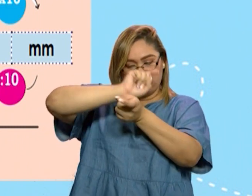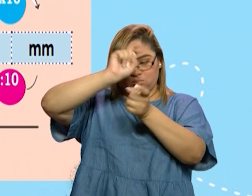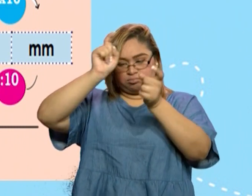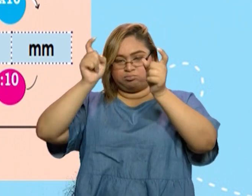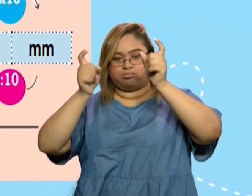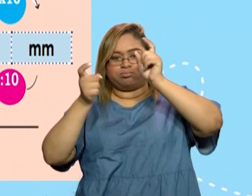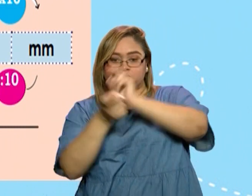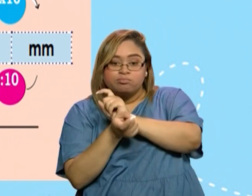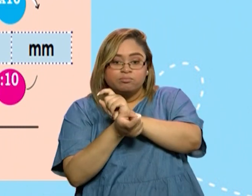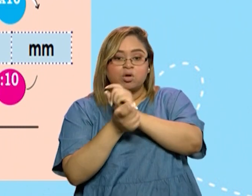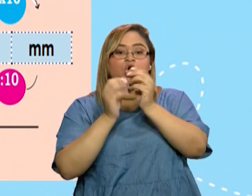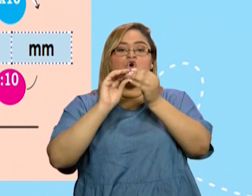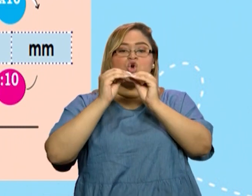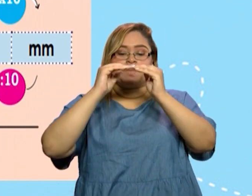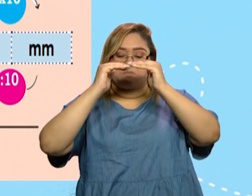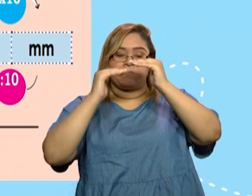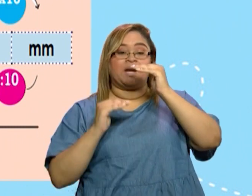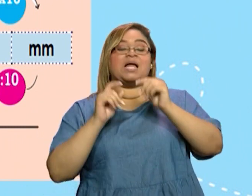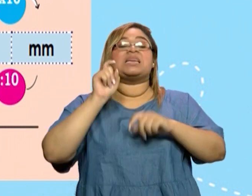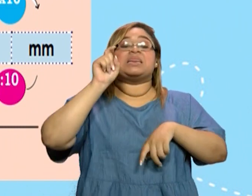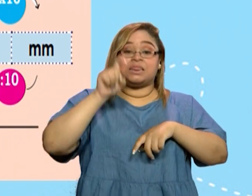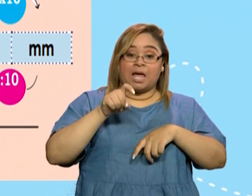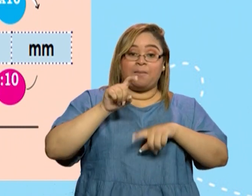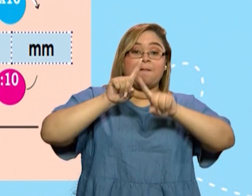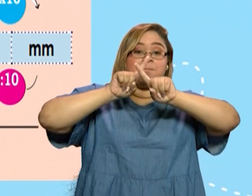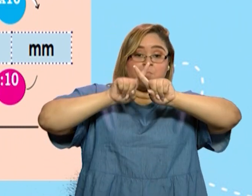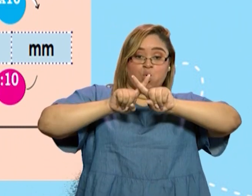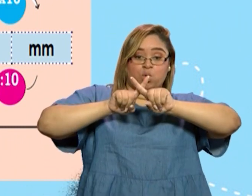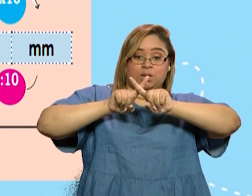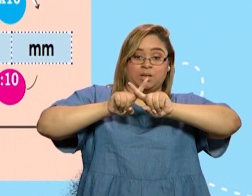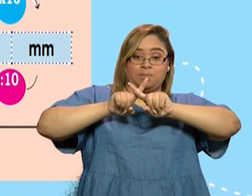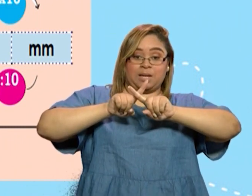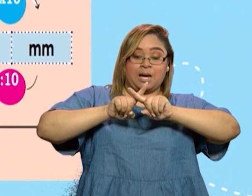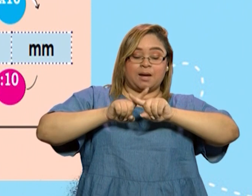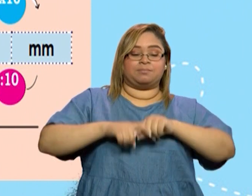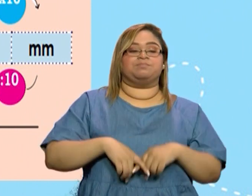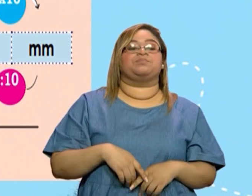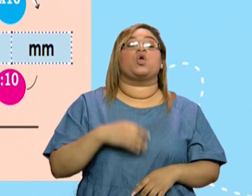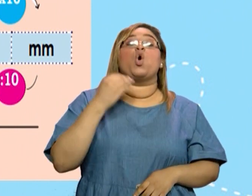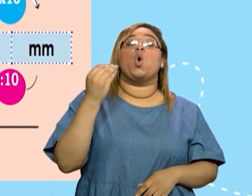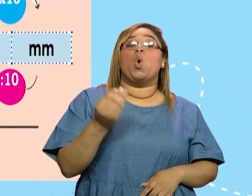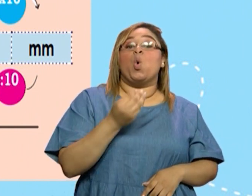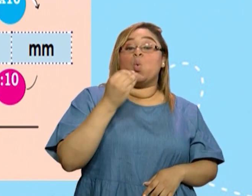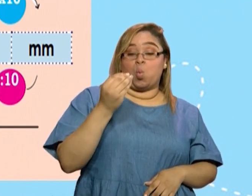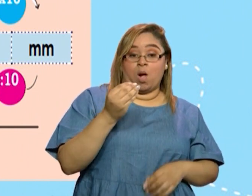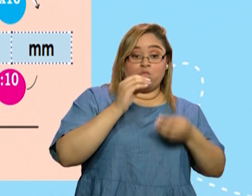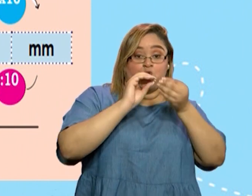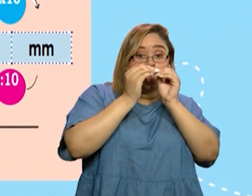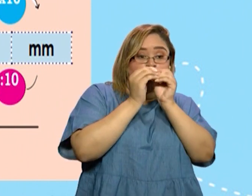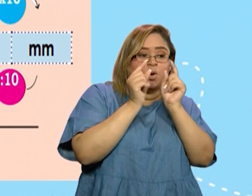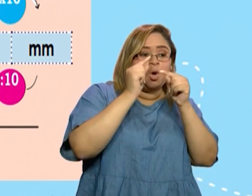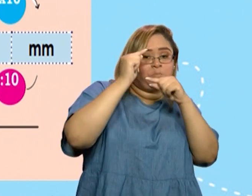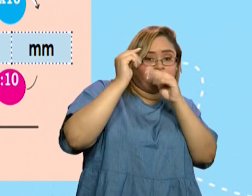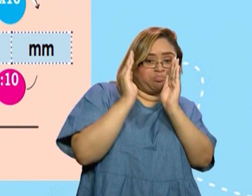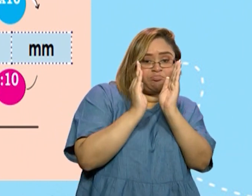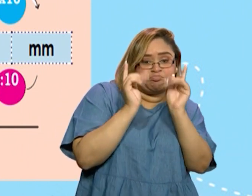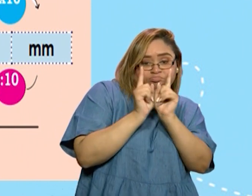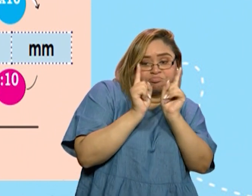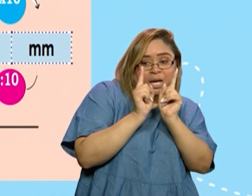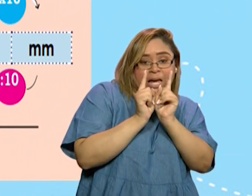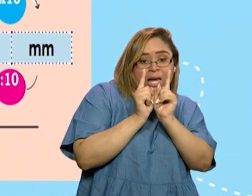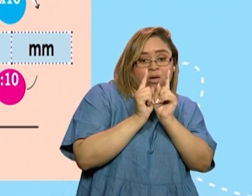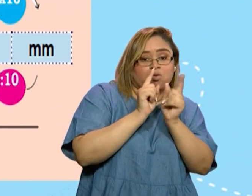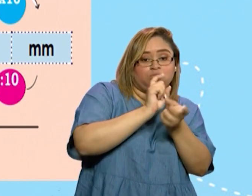multiplicar. Cuando debemos pasar de una unidad menor, más pequeña, a una